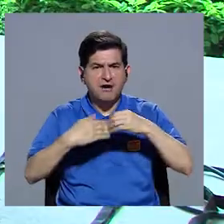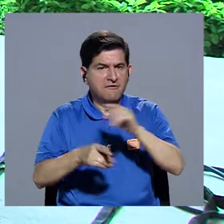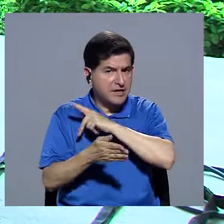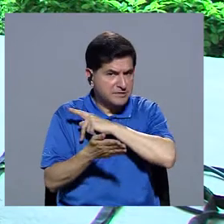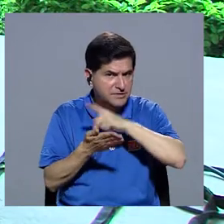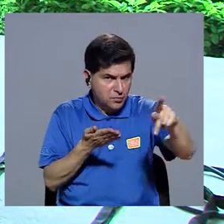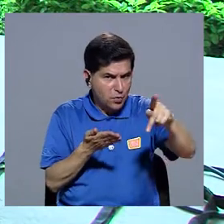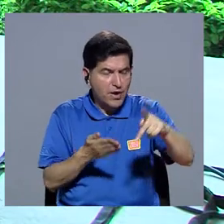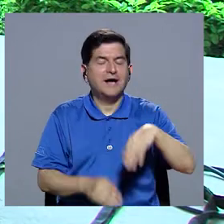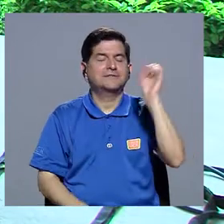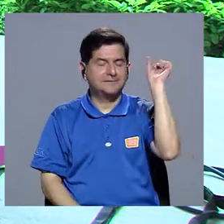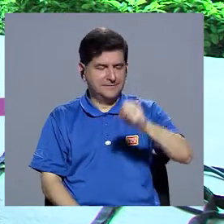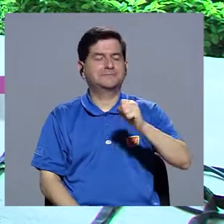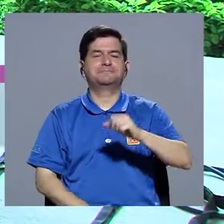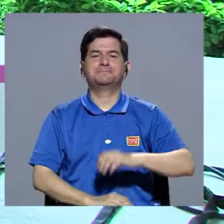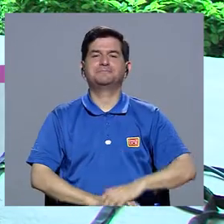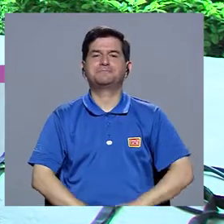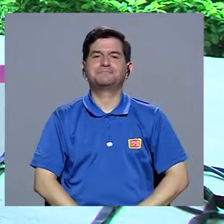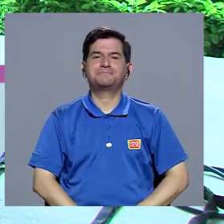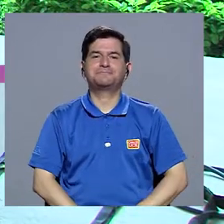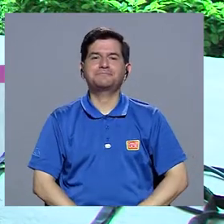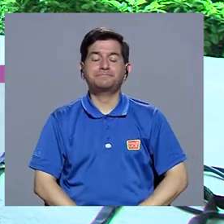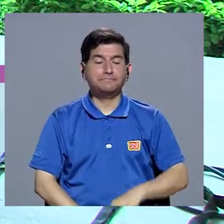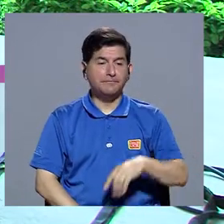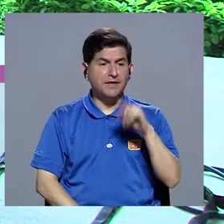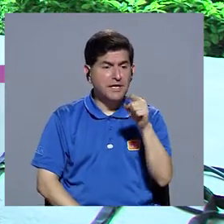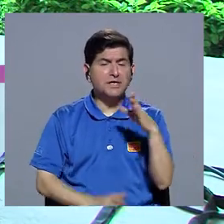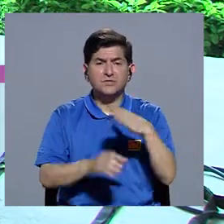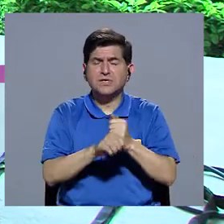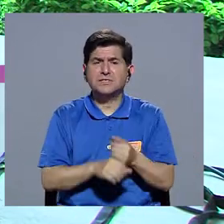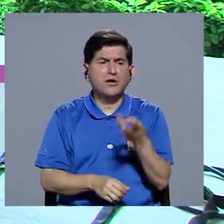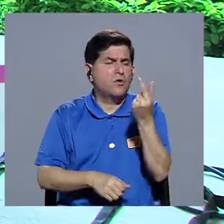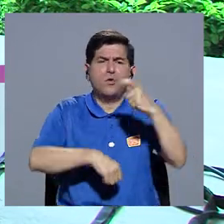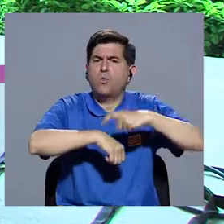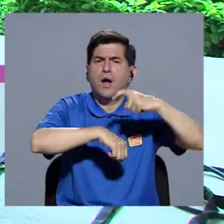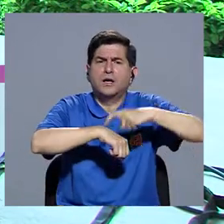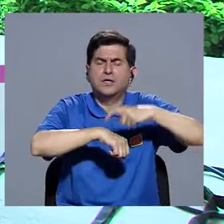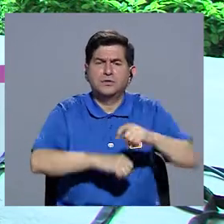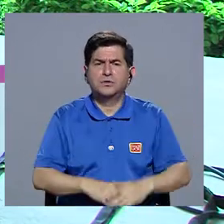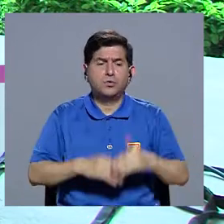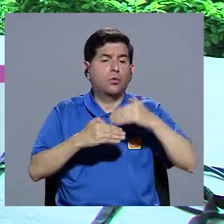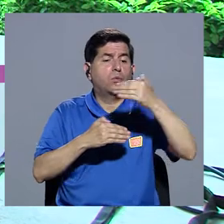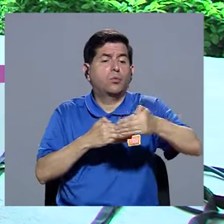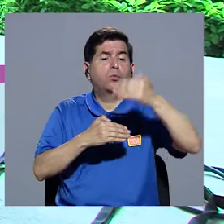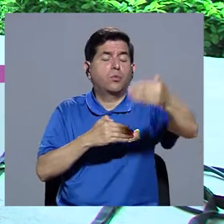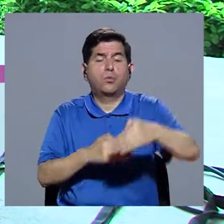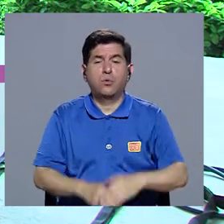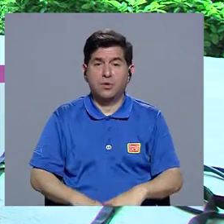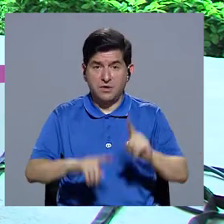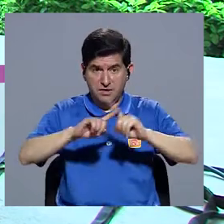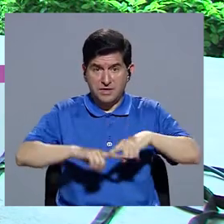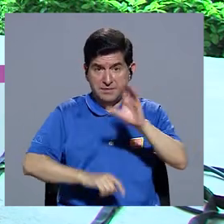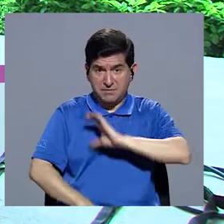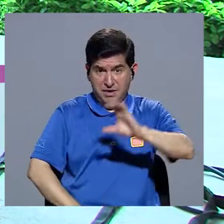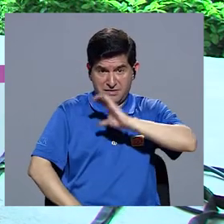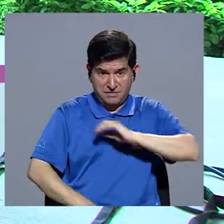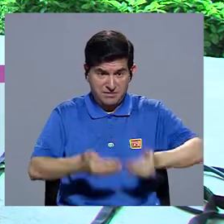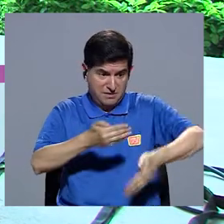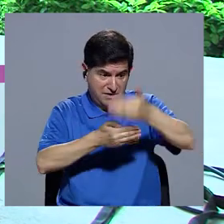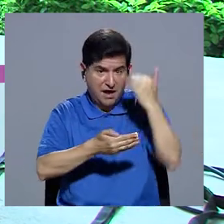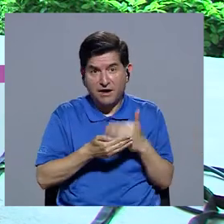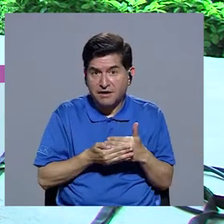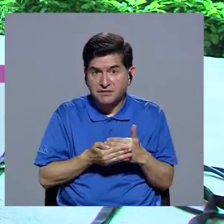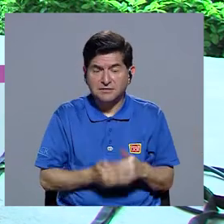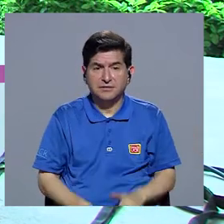digámoslo así. Pura flexibilidad. Y el cada cuánto hacer estos ejercicios va a depender entonces de las características que hablábamos en el bloque